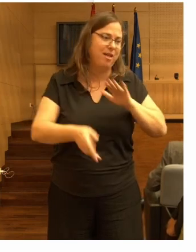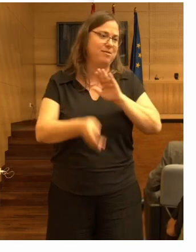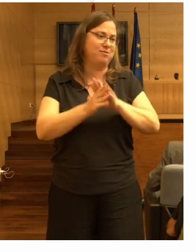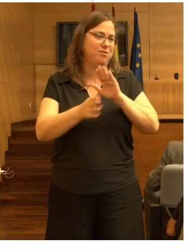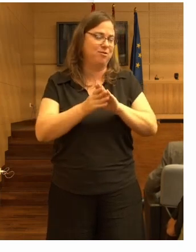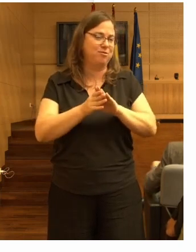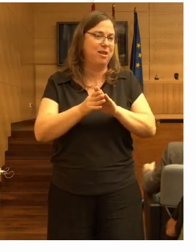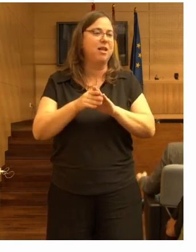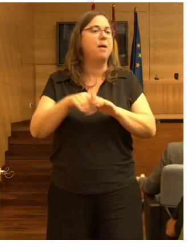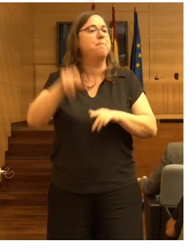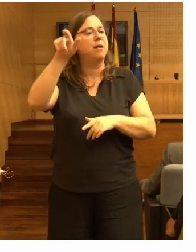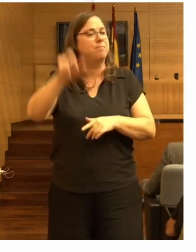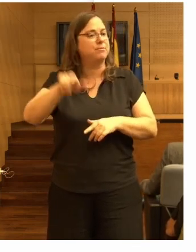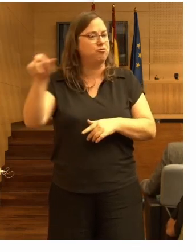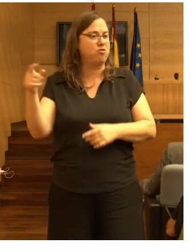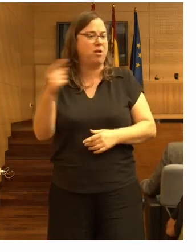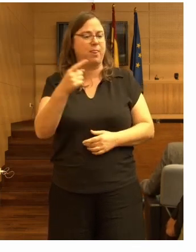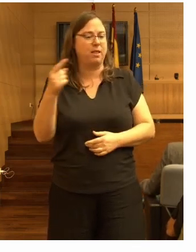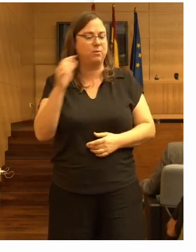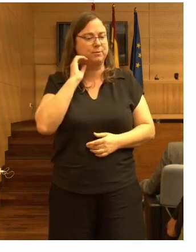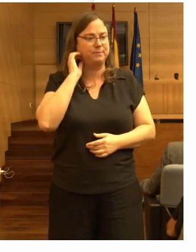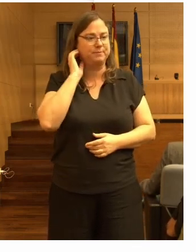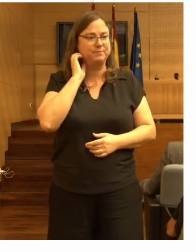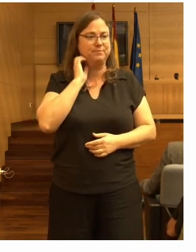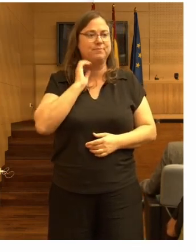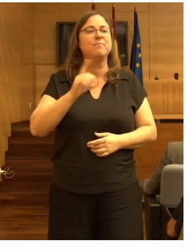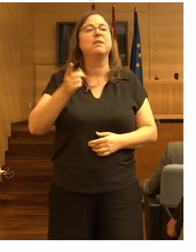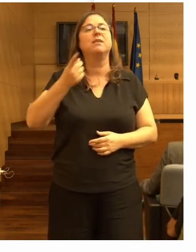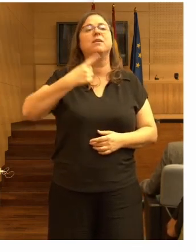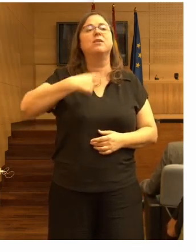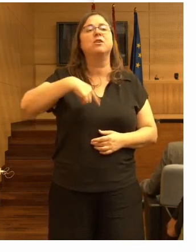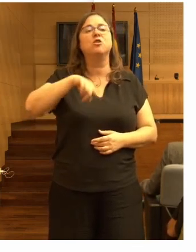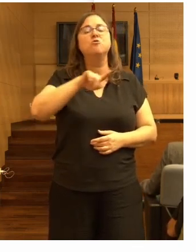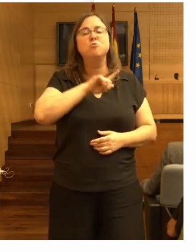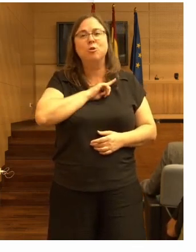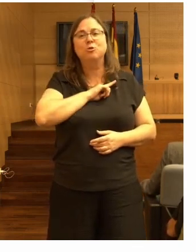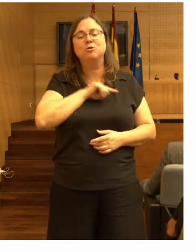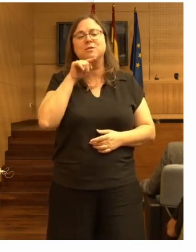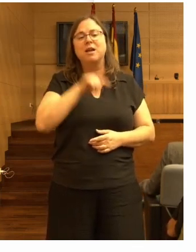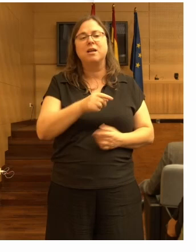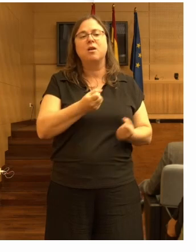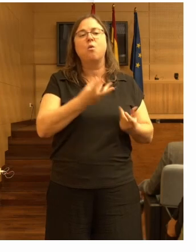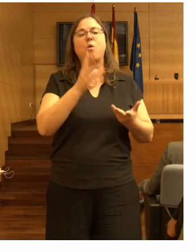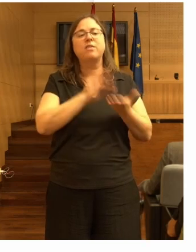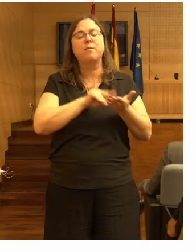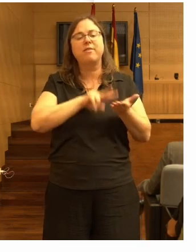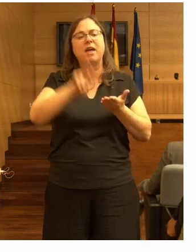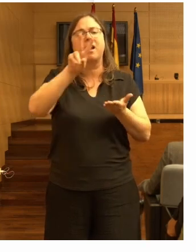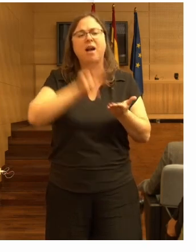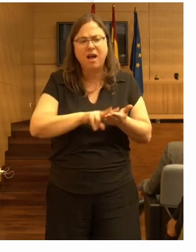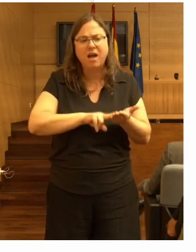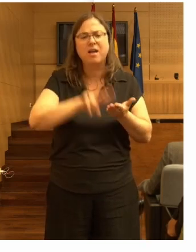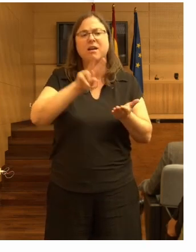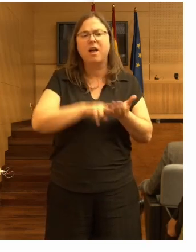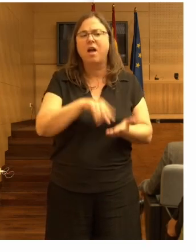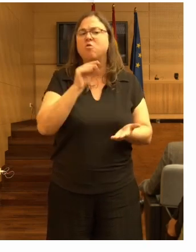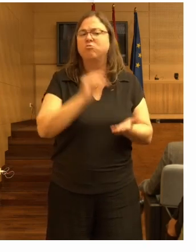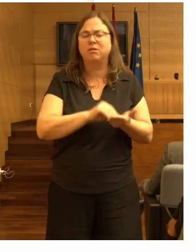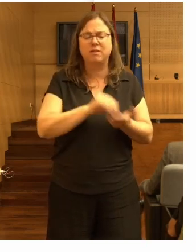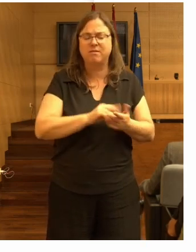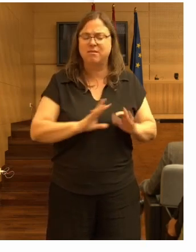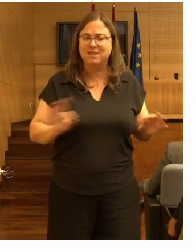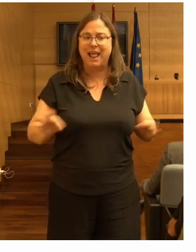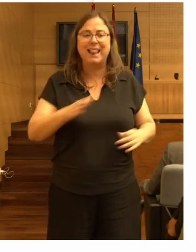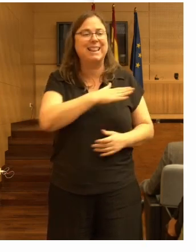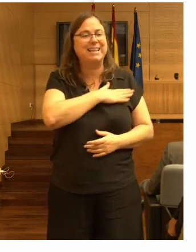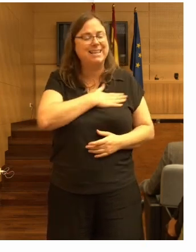residente no se trata solo de contar caídas y de que haya más o menos sino de que hagamos un